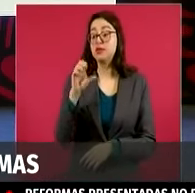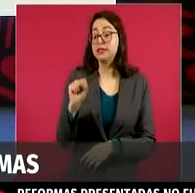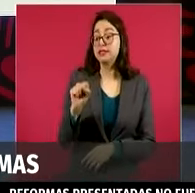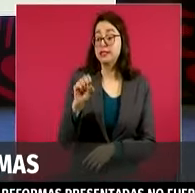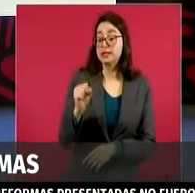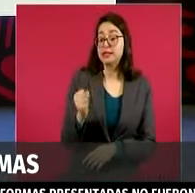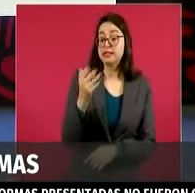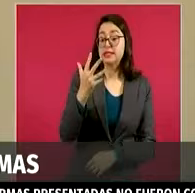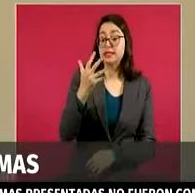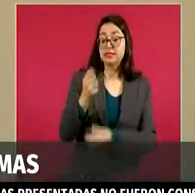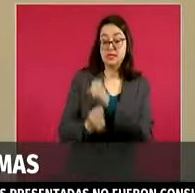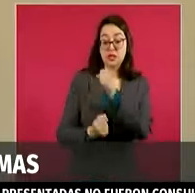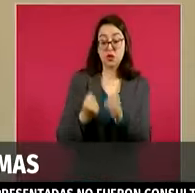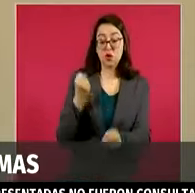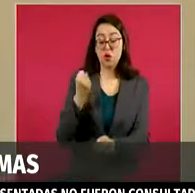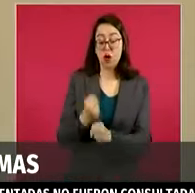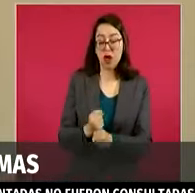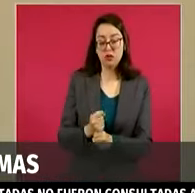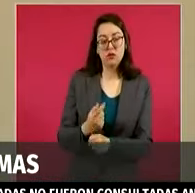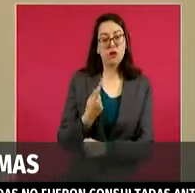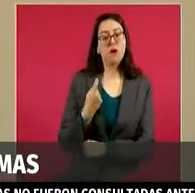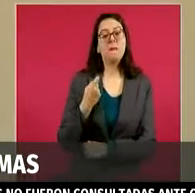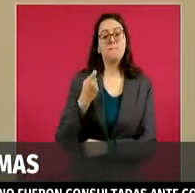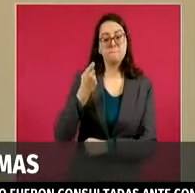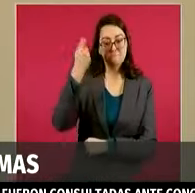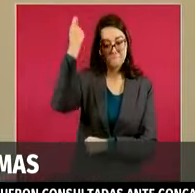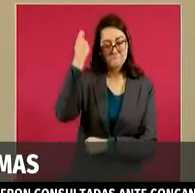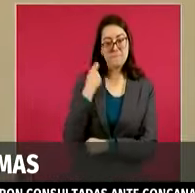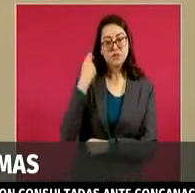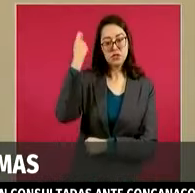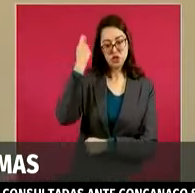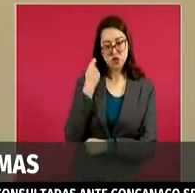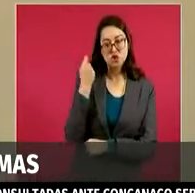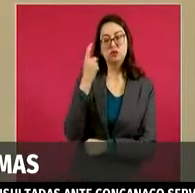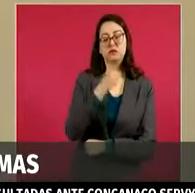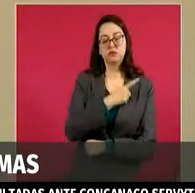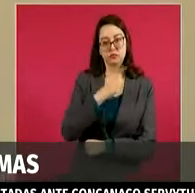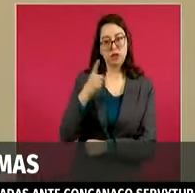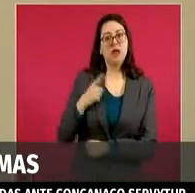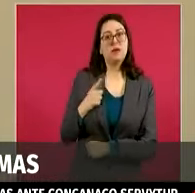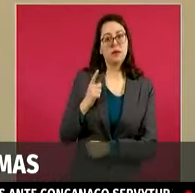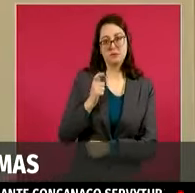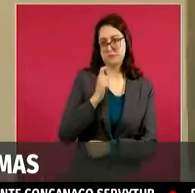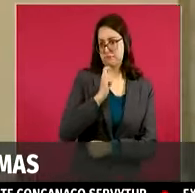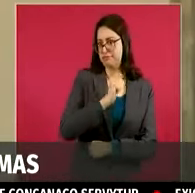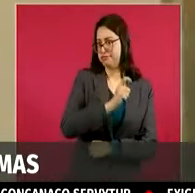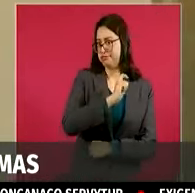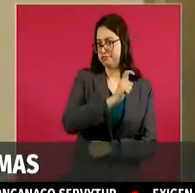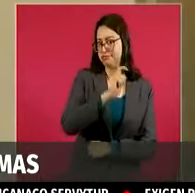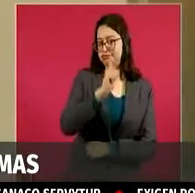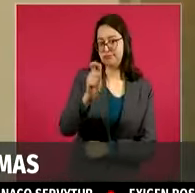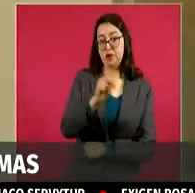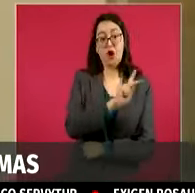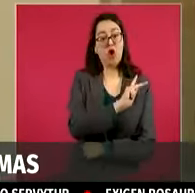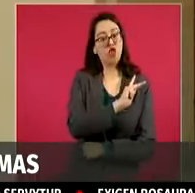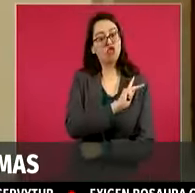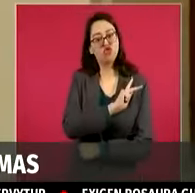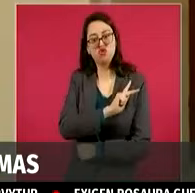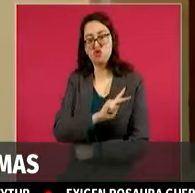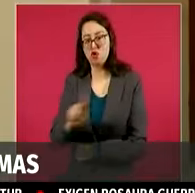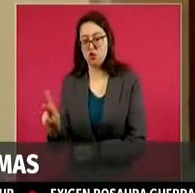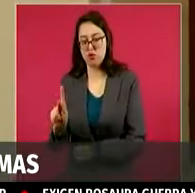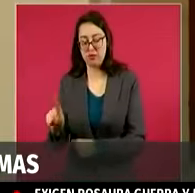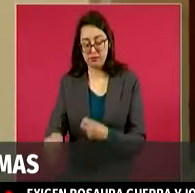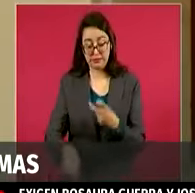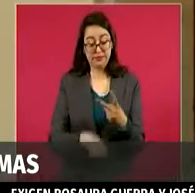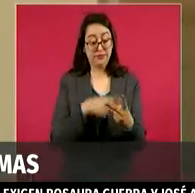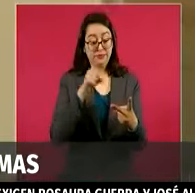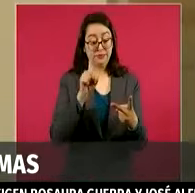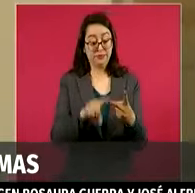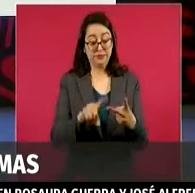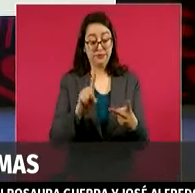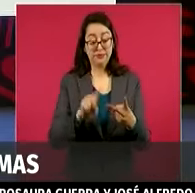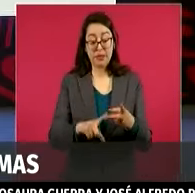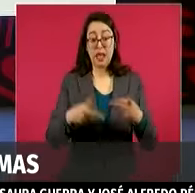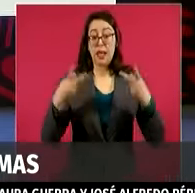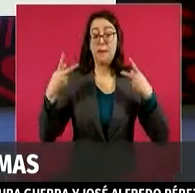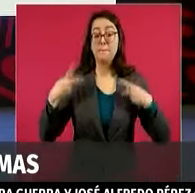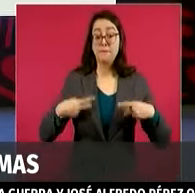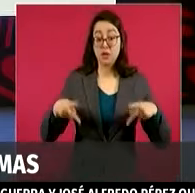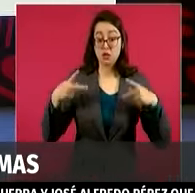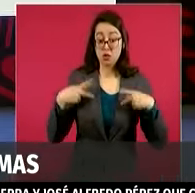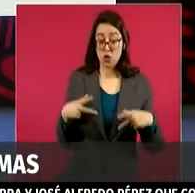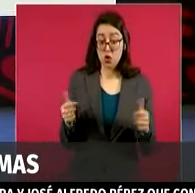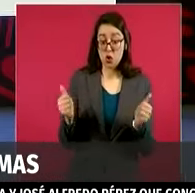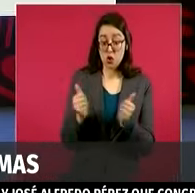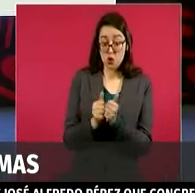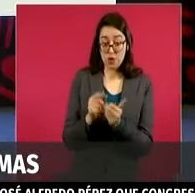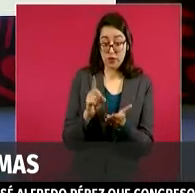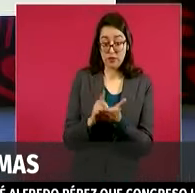spots que duren más de un minuto, por ejemplo, y se habla de pues también distintas modificaciones